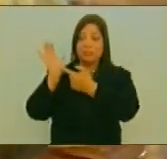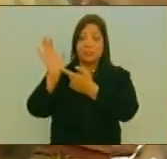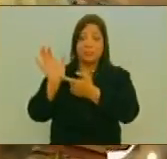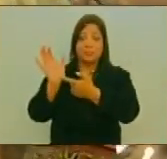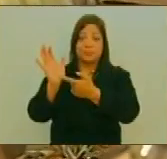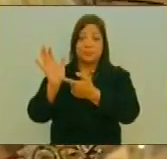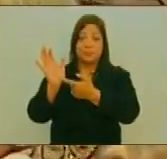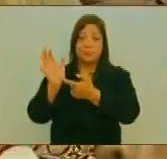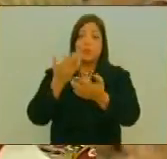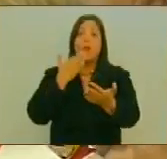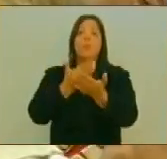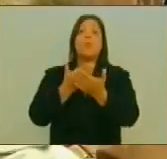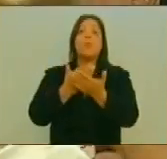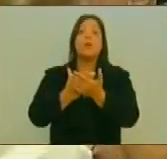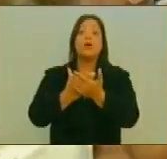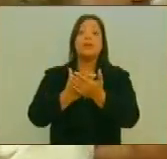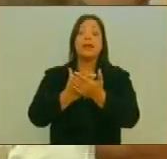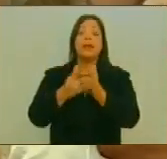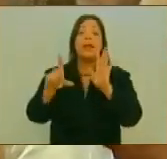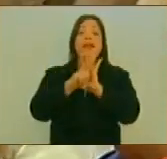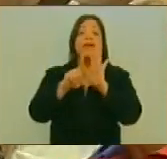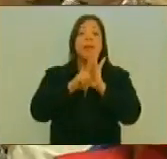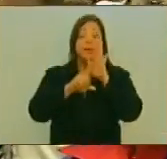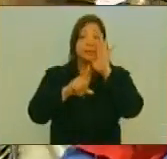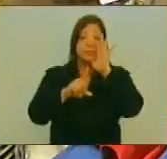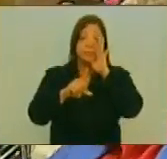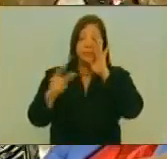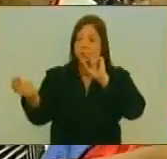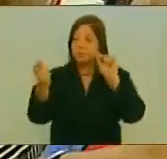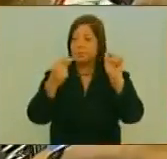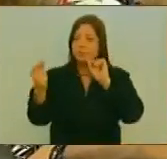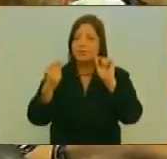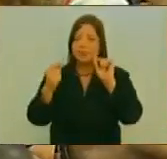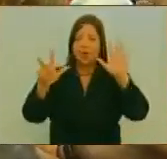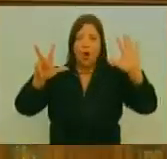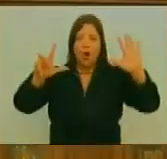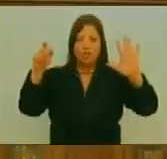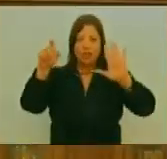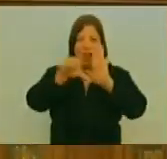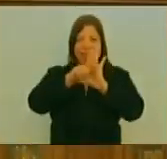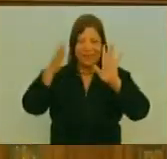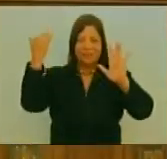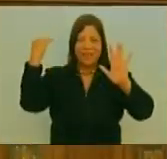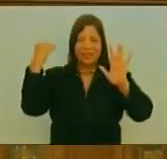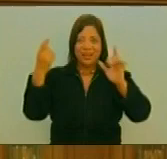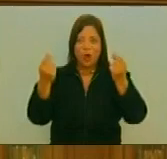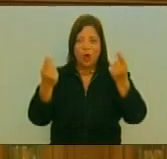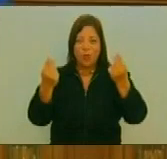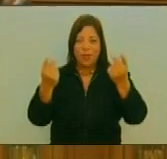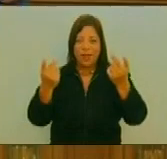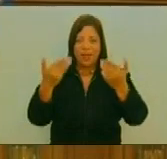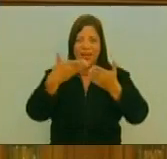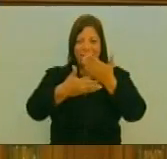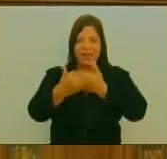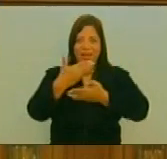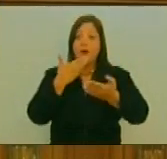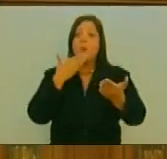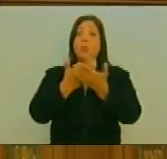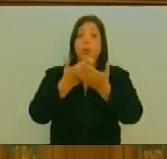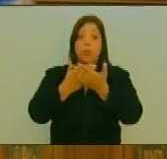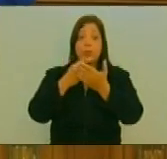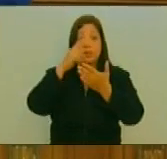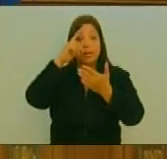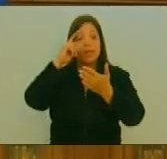Una propuesta De instrumento legal Que está siendo Actualmente debatida En todo el territorio Nacional Y esa propuesta